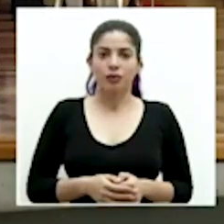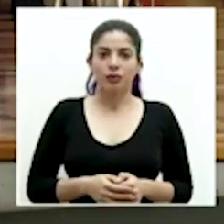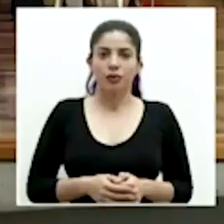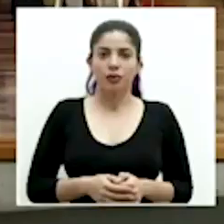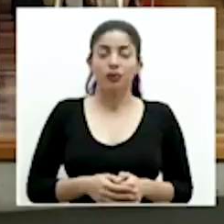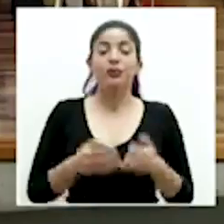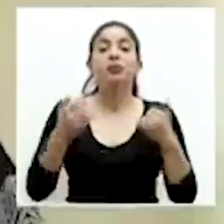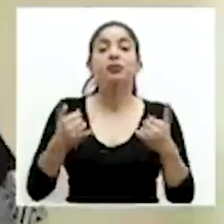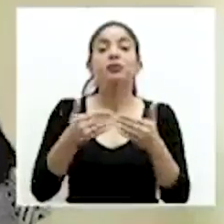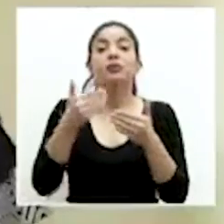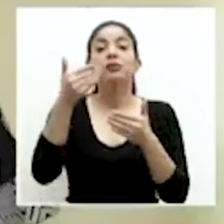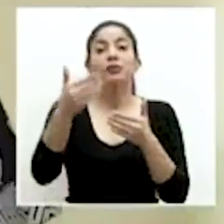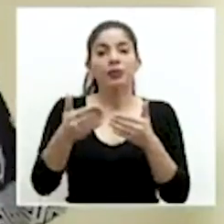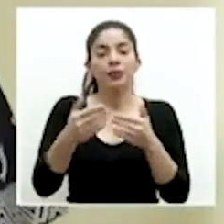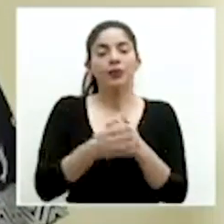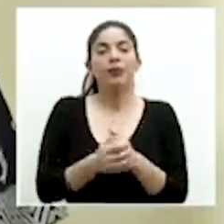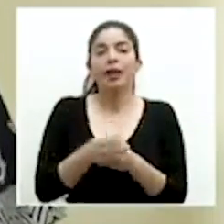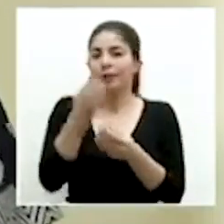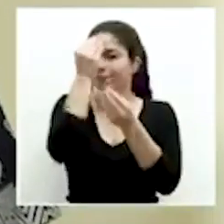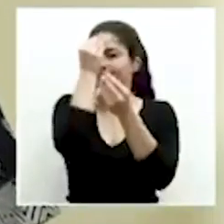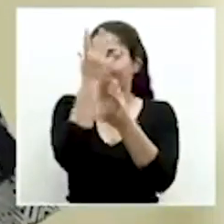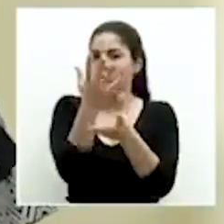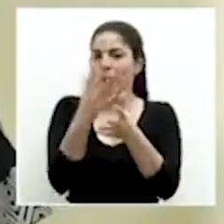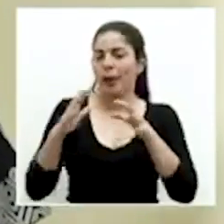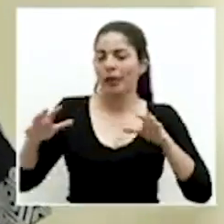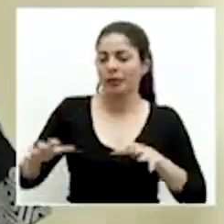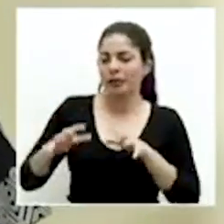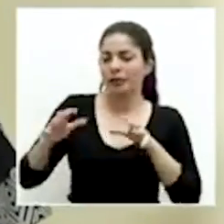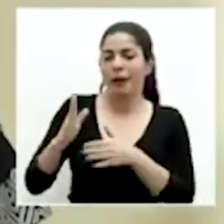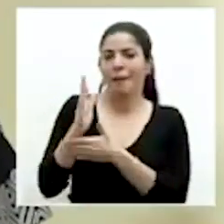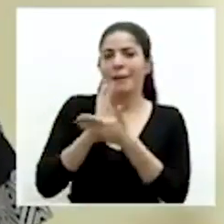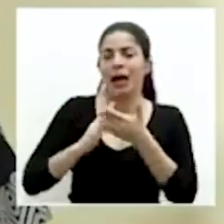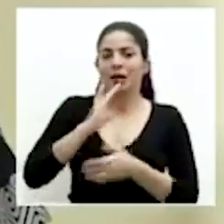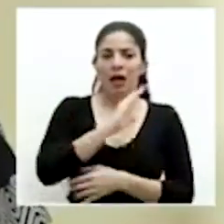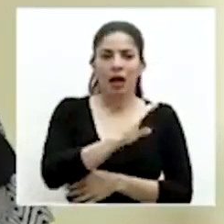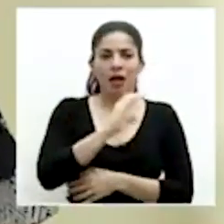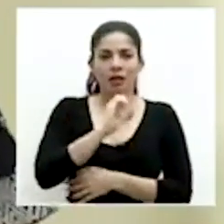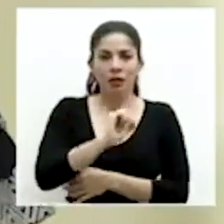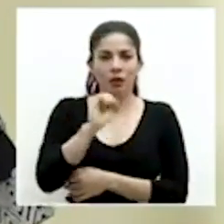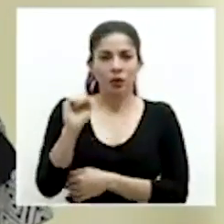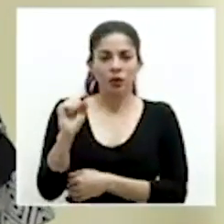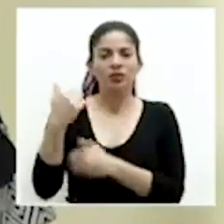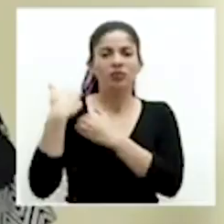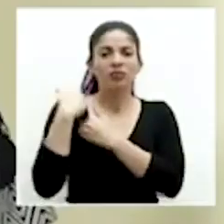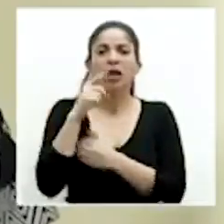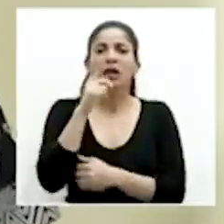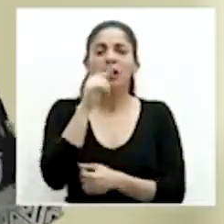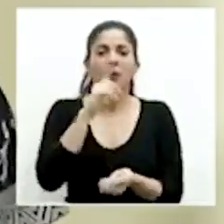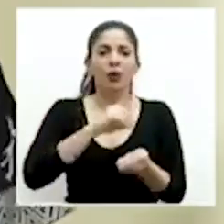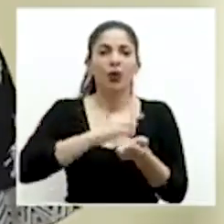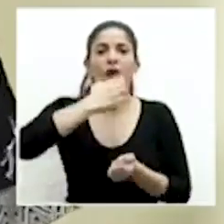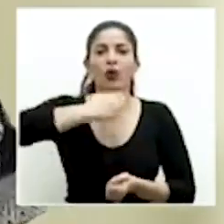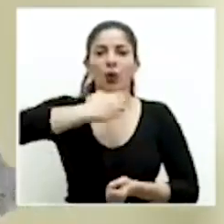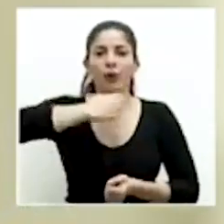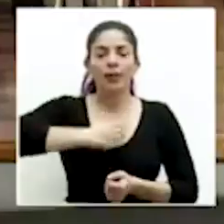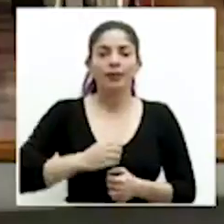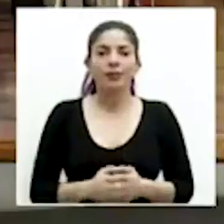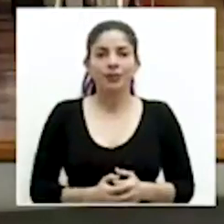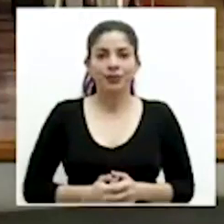A continuación, escucharemos el informe de acciones de la Caja Costarricense de Seguro Social por parte del doctor Román Macaya.